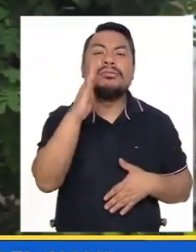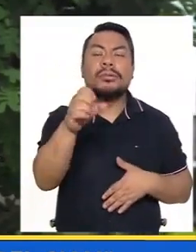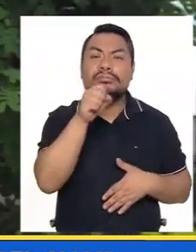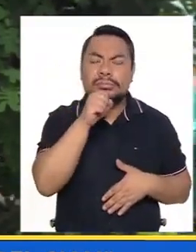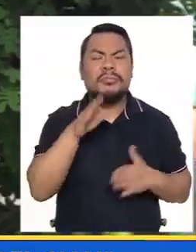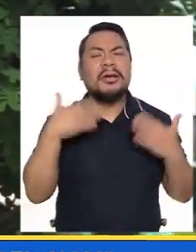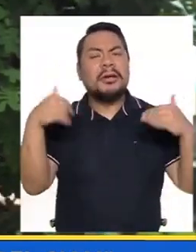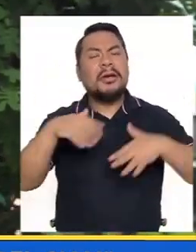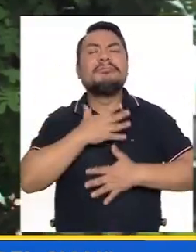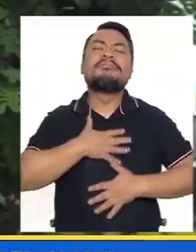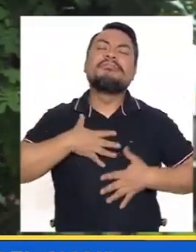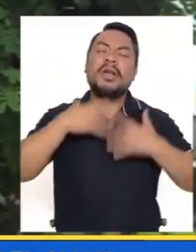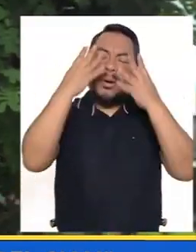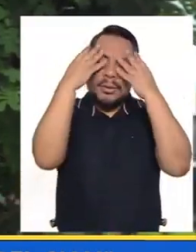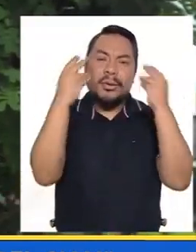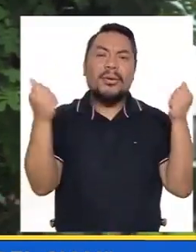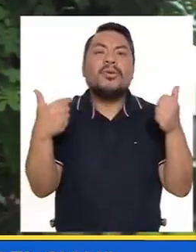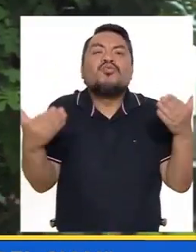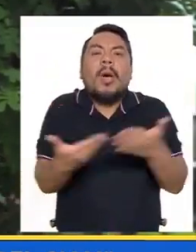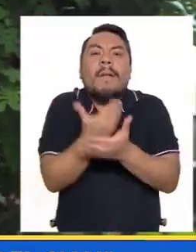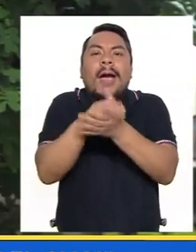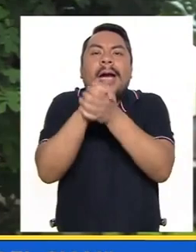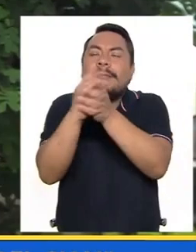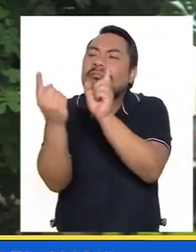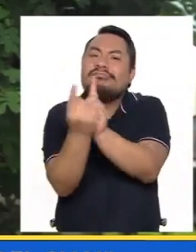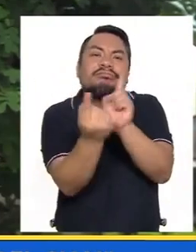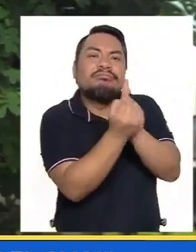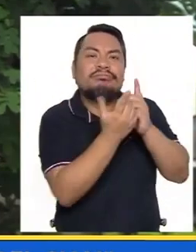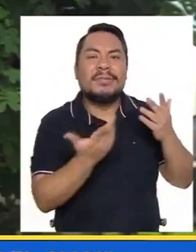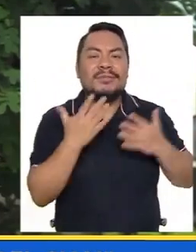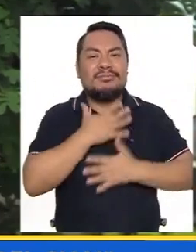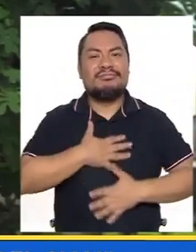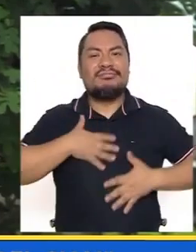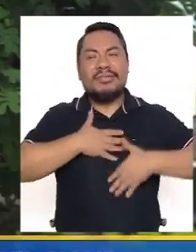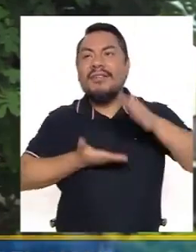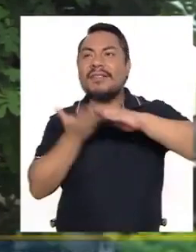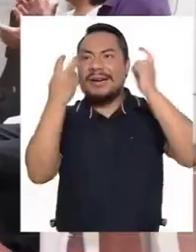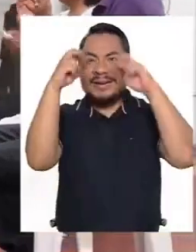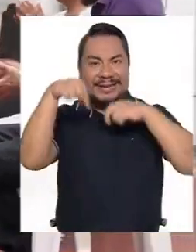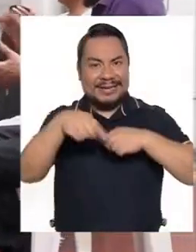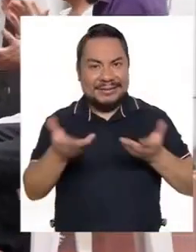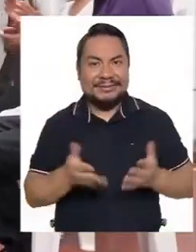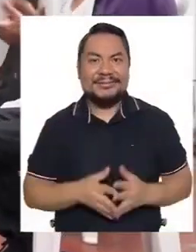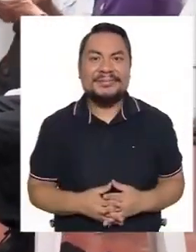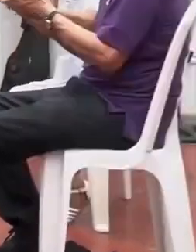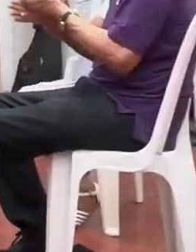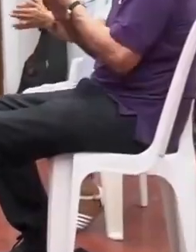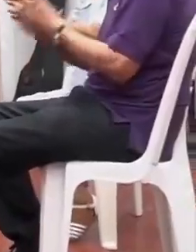relajarse, conocer las nuevas amistades y disfrutar de las salidas que tenemos acá.